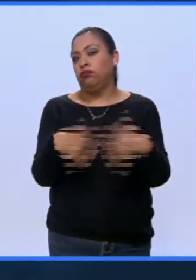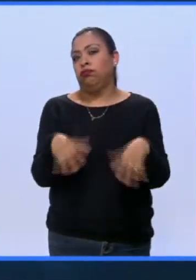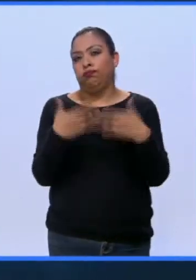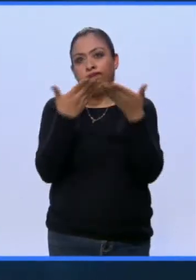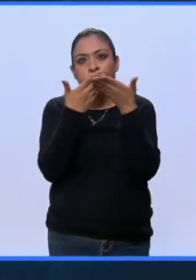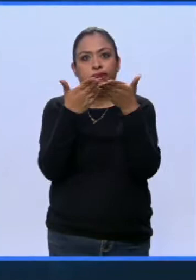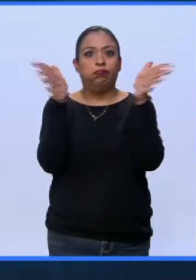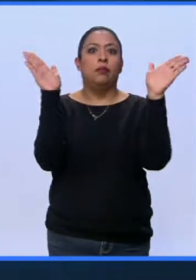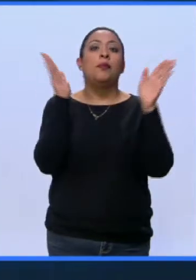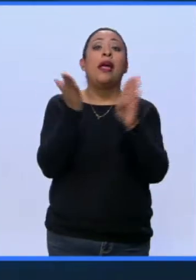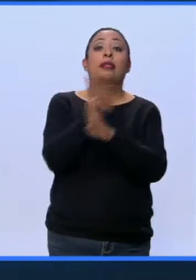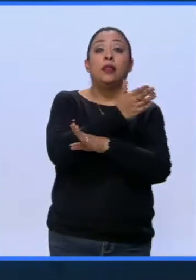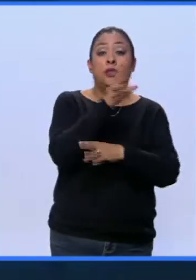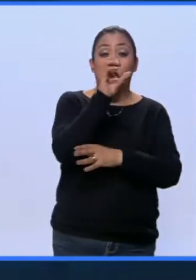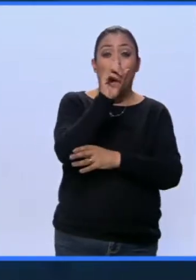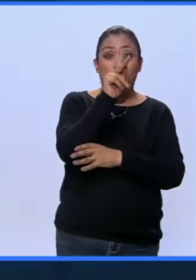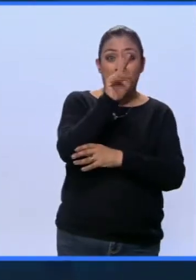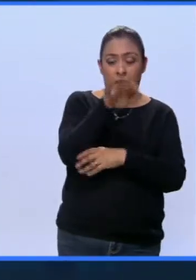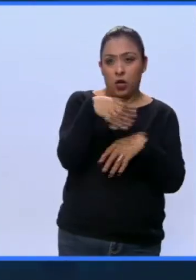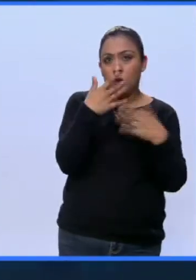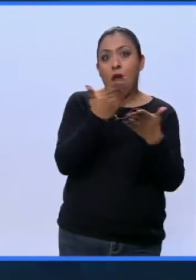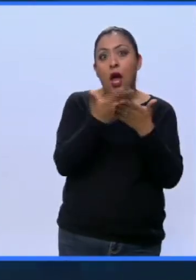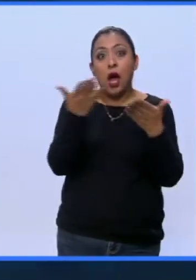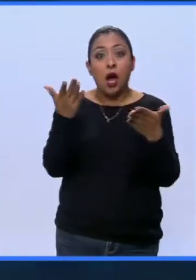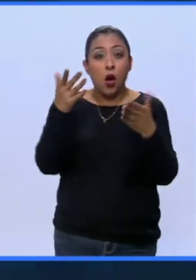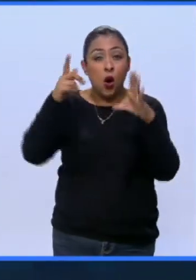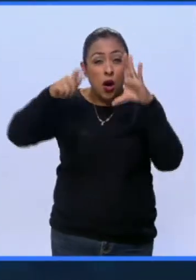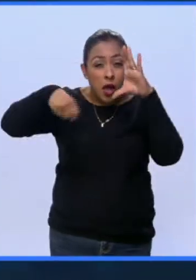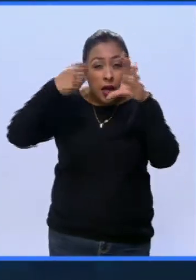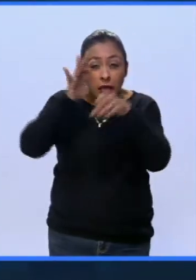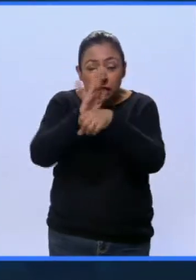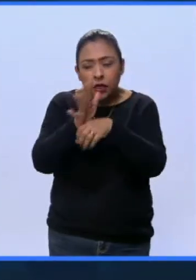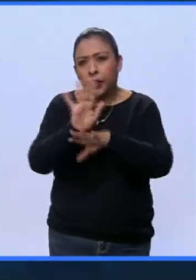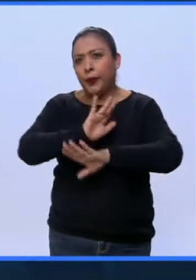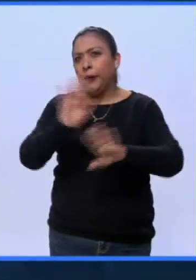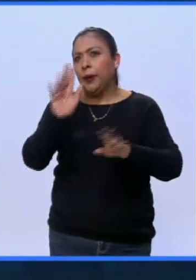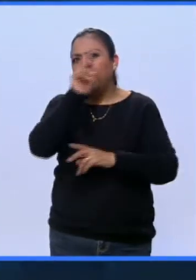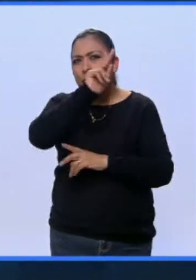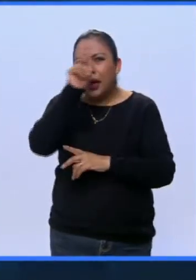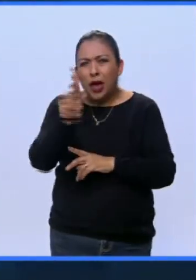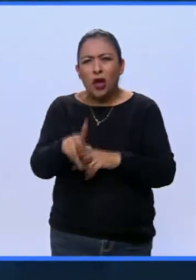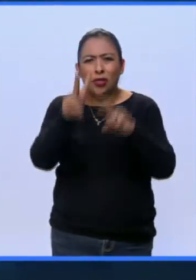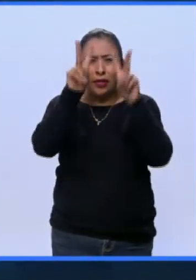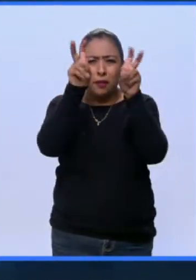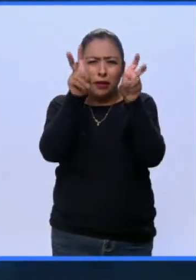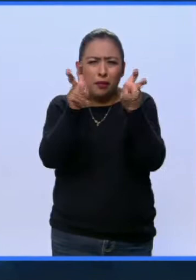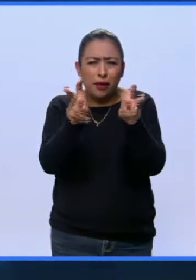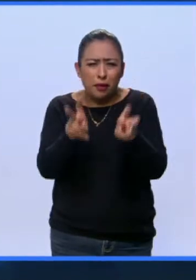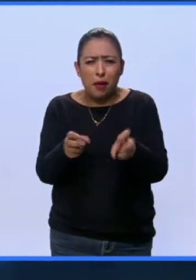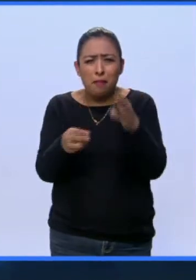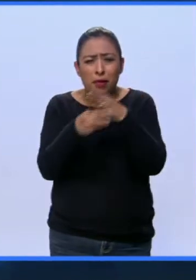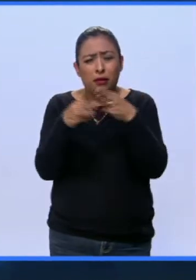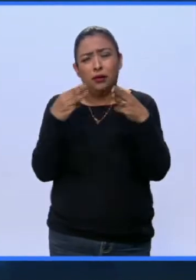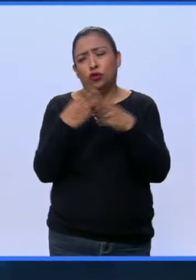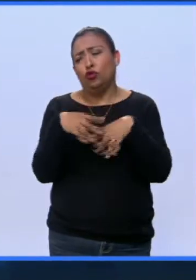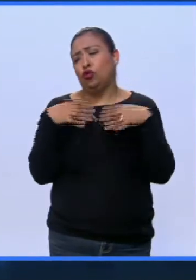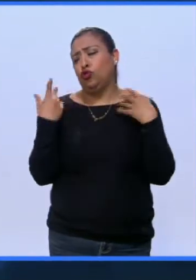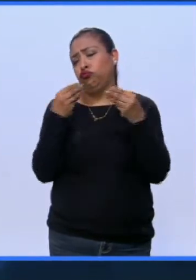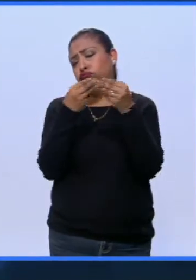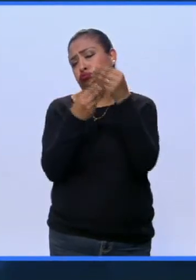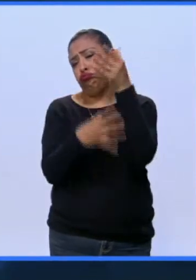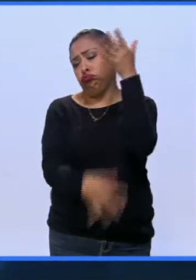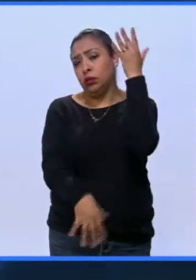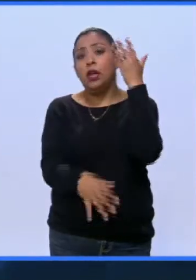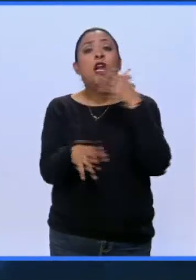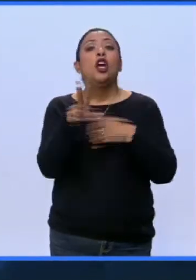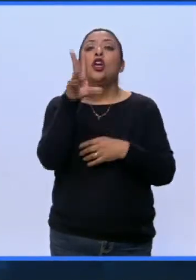¿no? Hablemos de Ópera era bastante. En cine creo que se ha multiplicado la cantidad de material que hay. No es que vayamos a